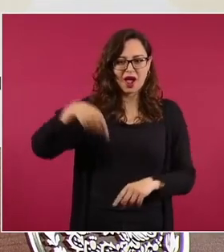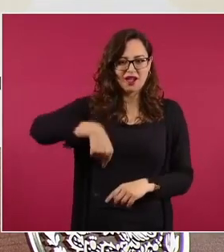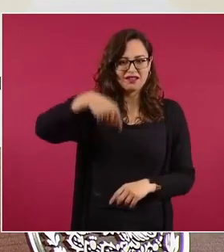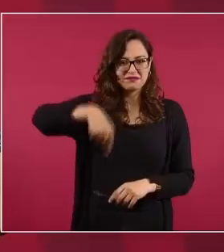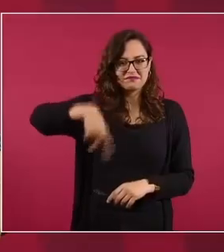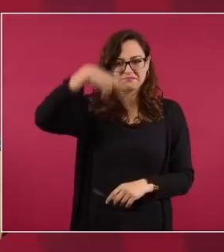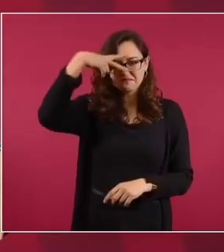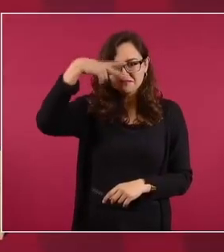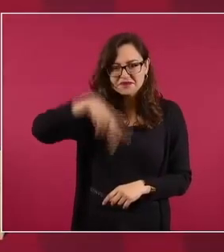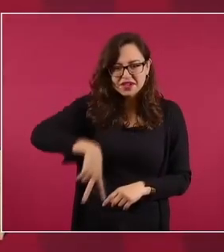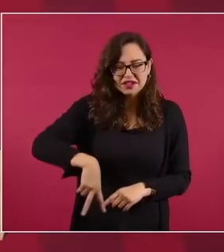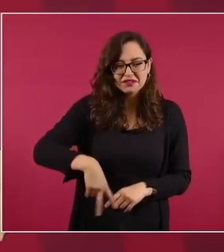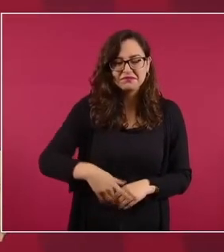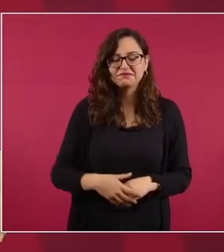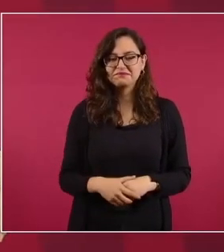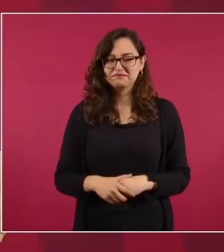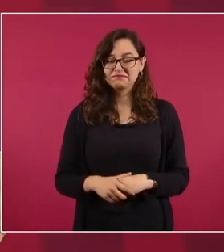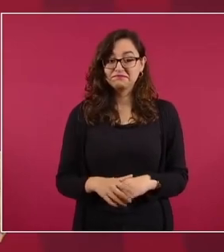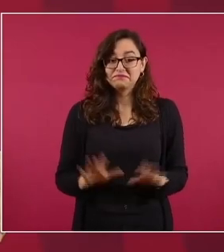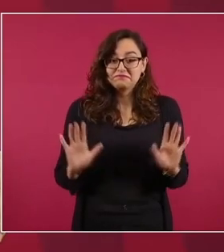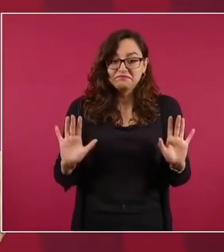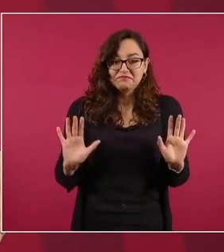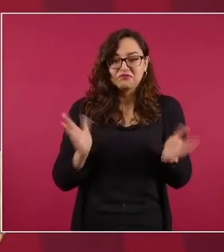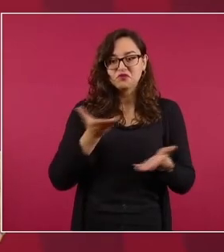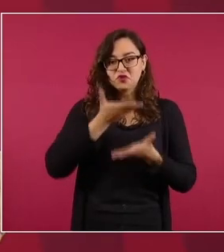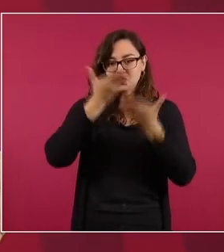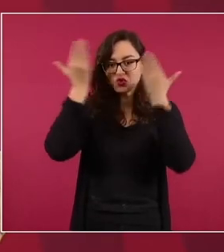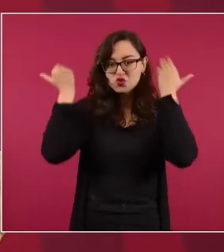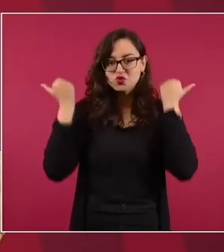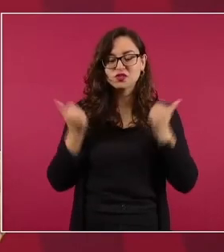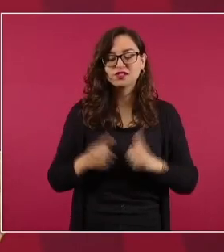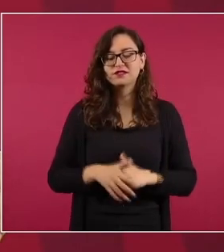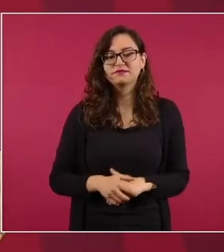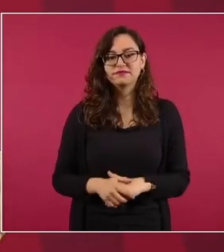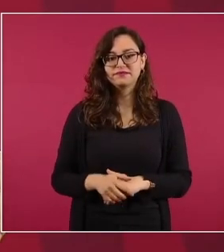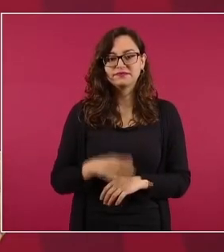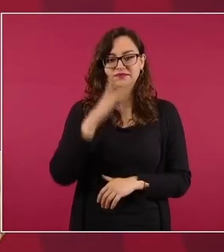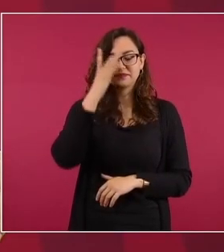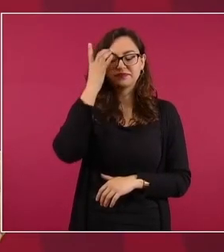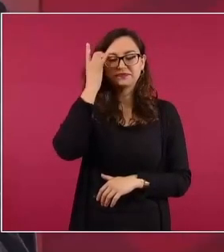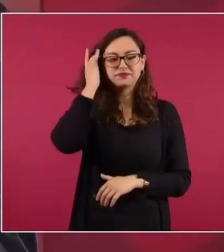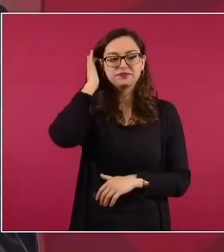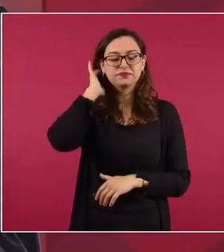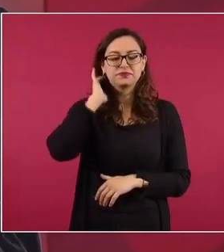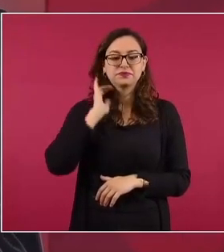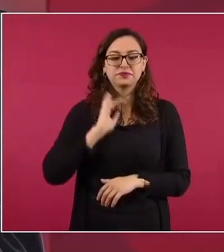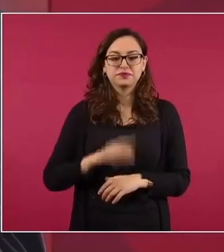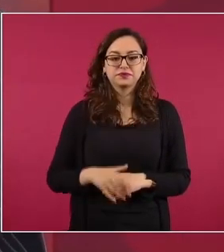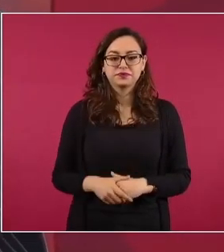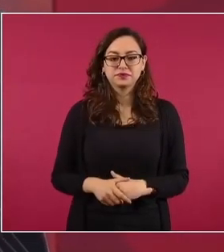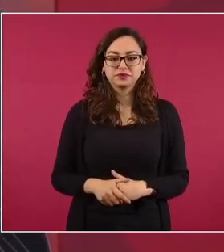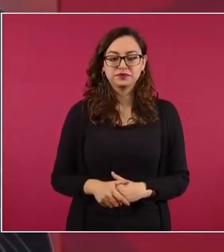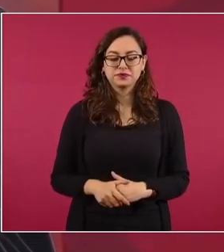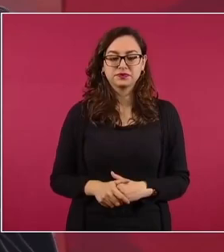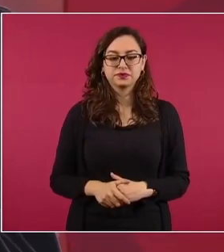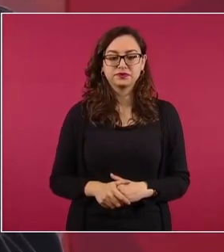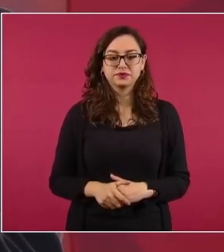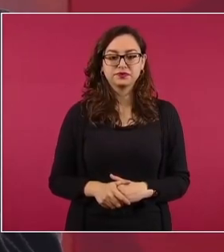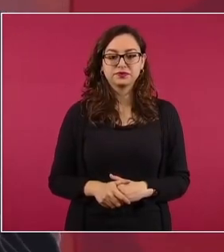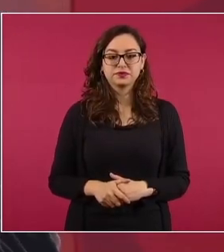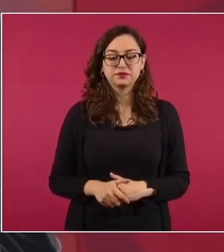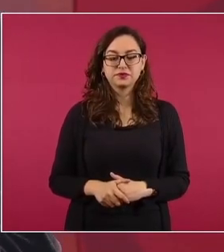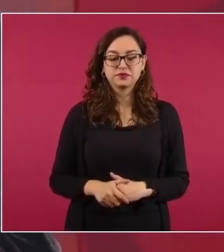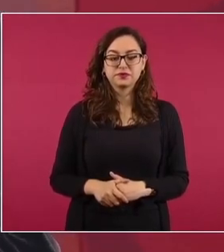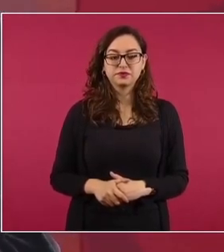la cibernética, tengo